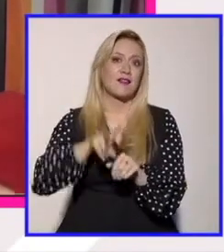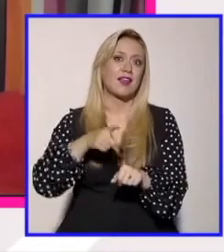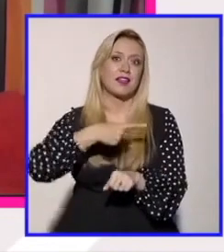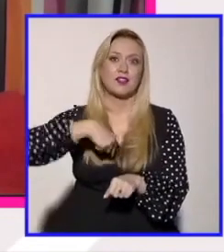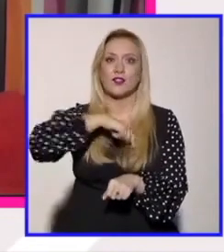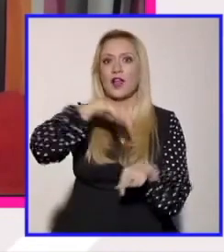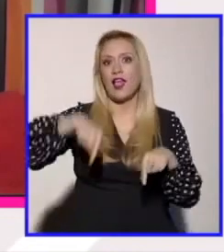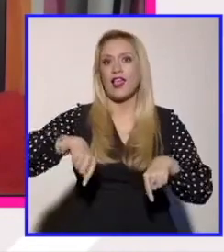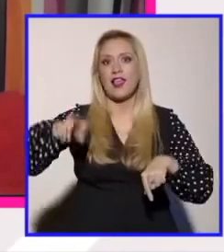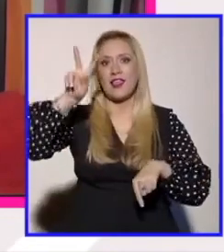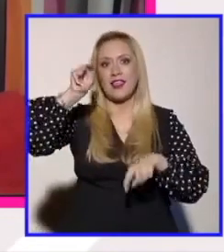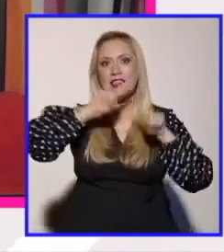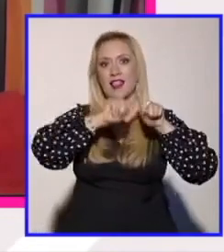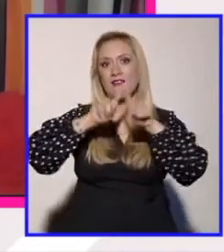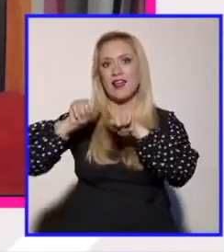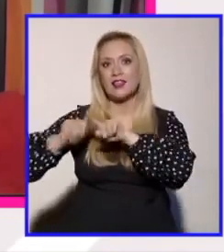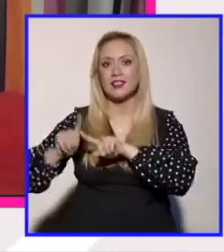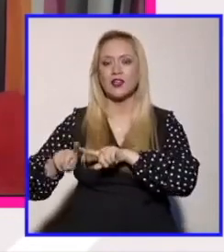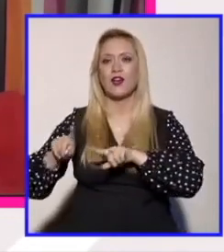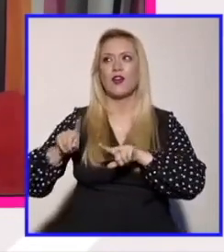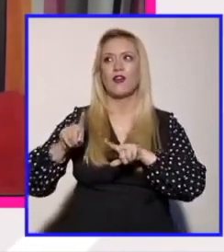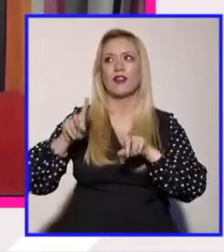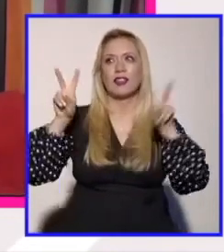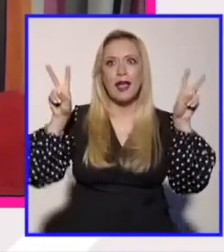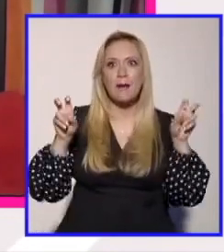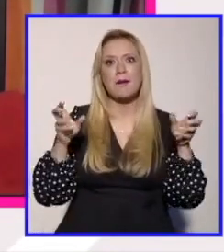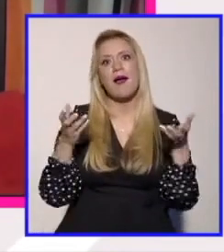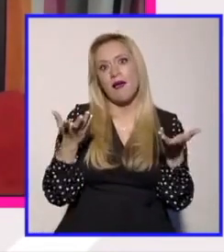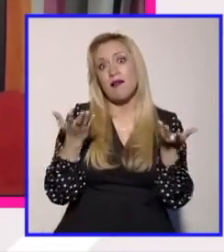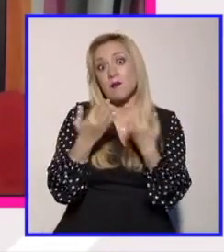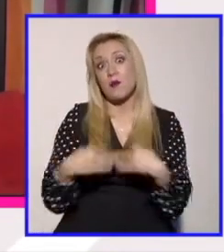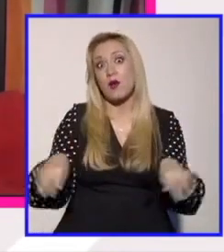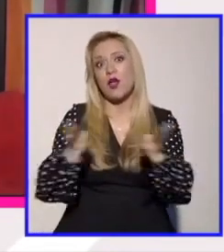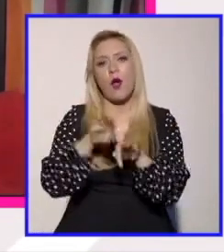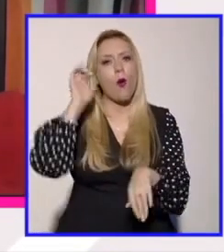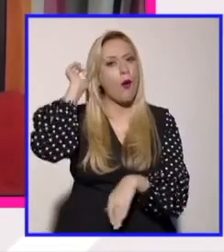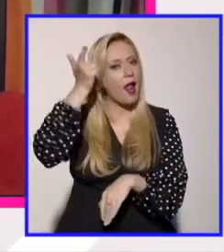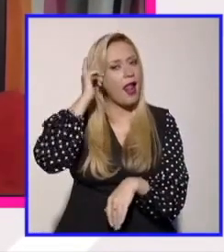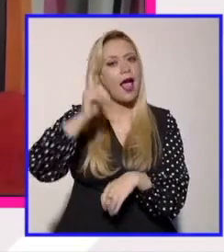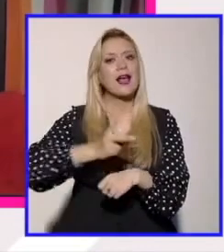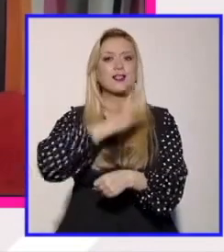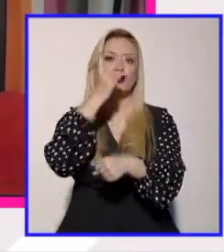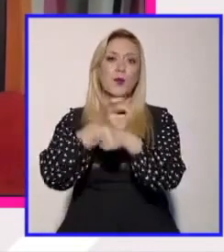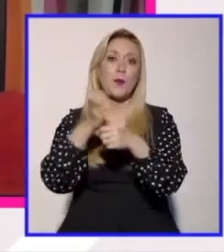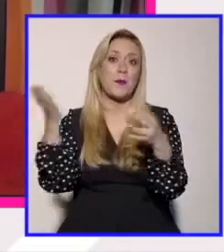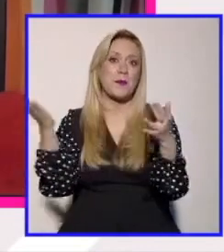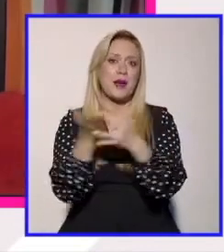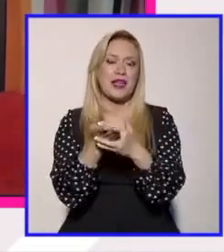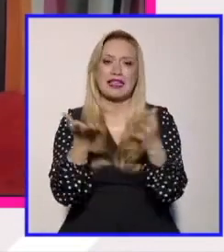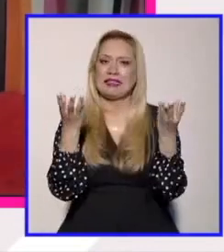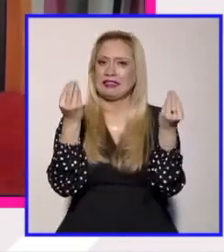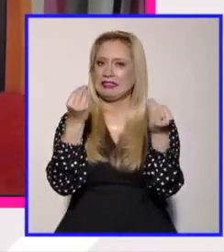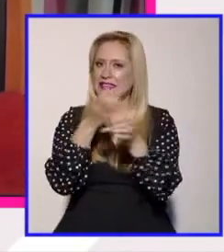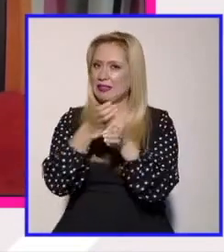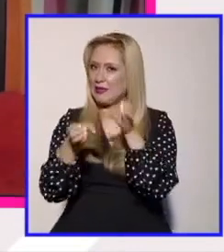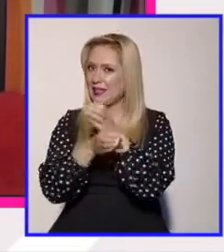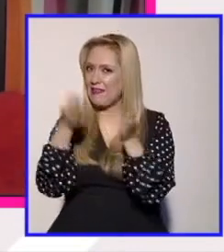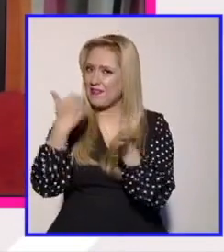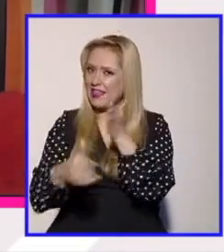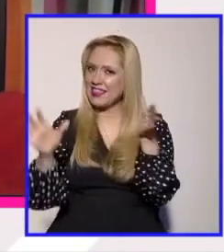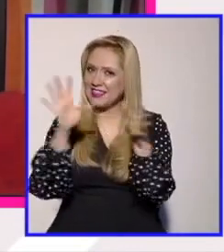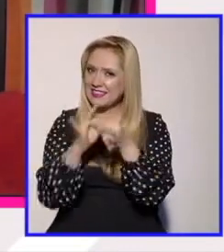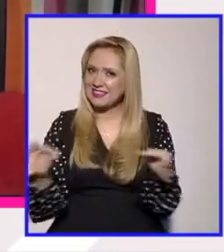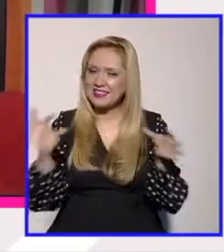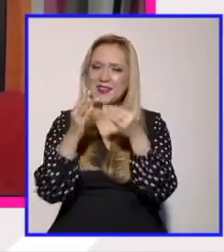espacio diverso es fundamental hablar sobre estos temas y espero que podamos tener una segunda parte porque creo que se quedaron varias cosas en el tintero